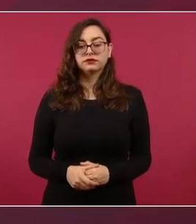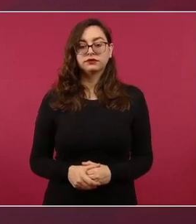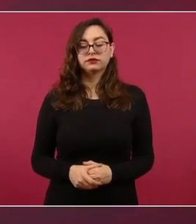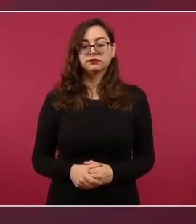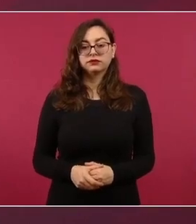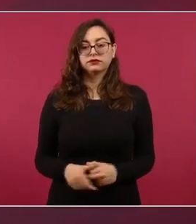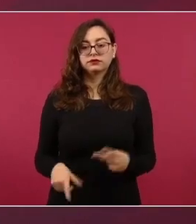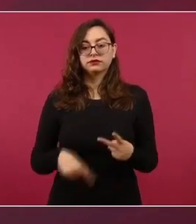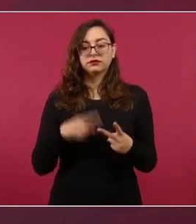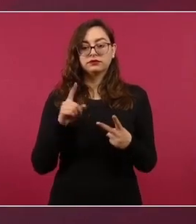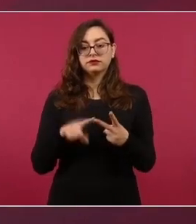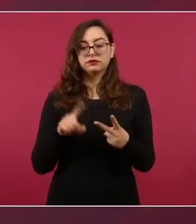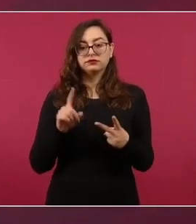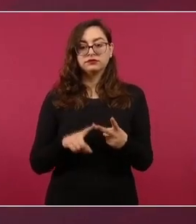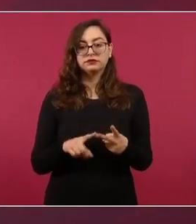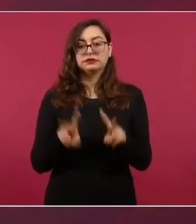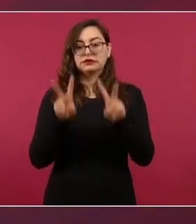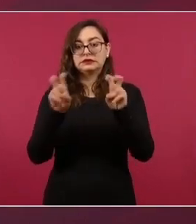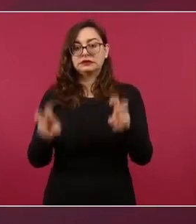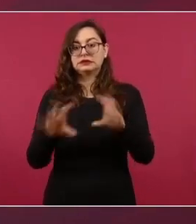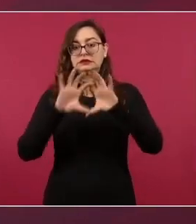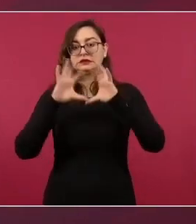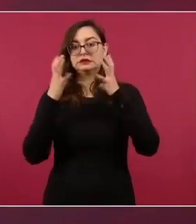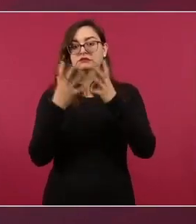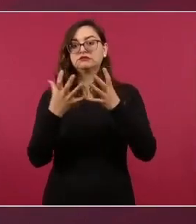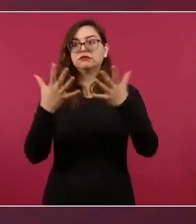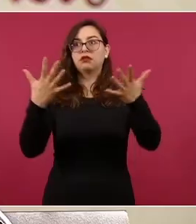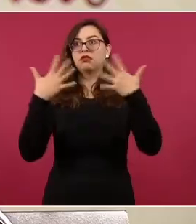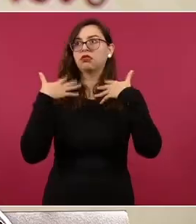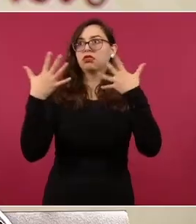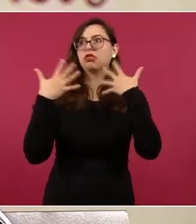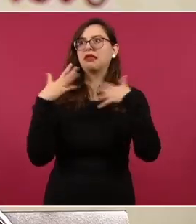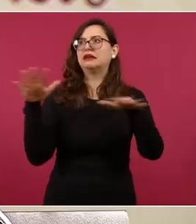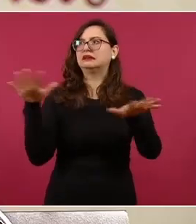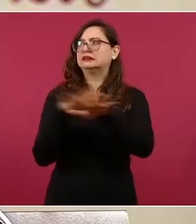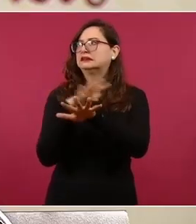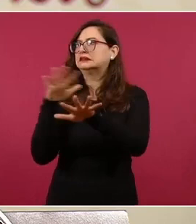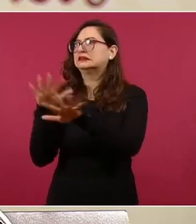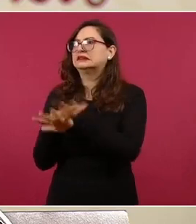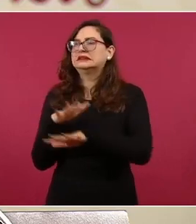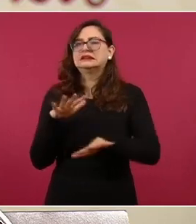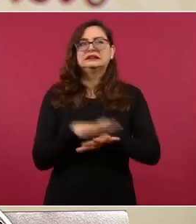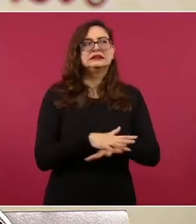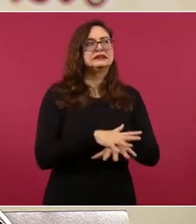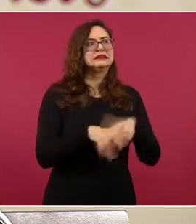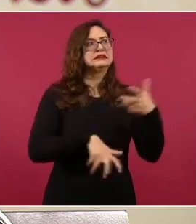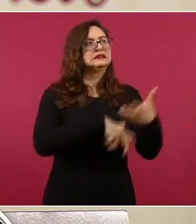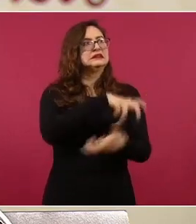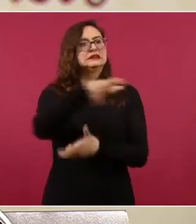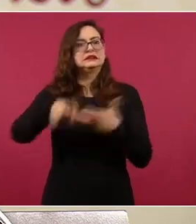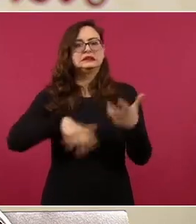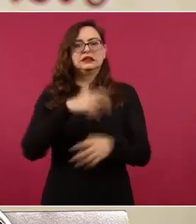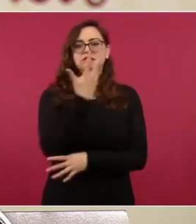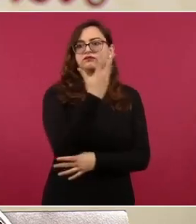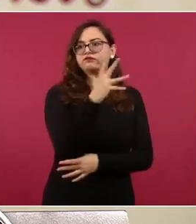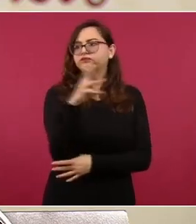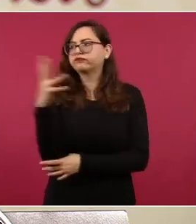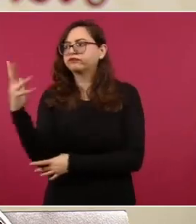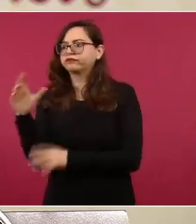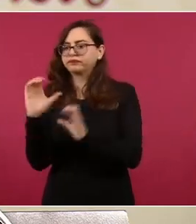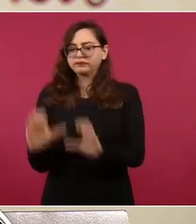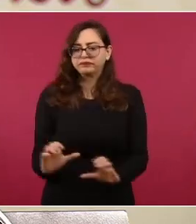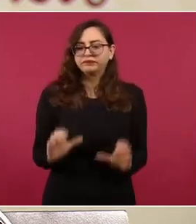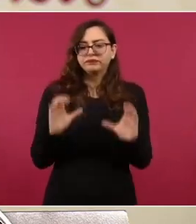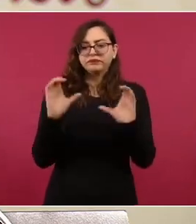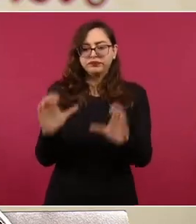El segundo, cambio climático y medio ambiente. Las acciones en curso, ustedes recordarán que también estos dos temas que